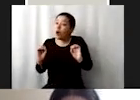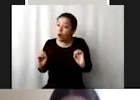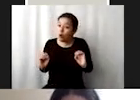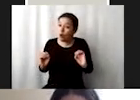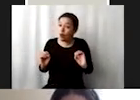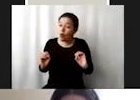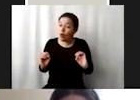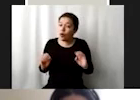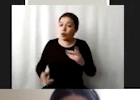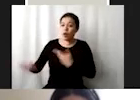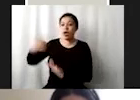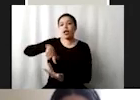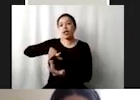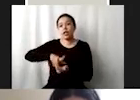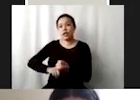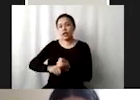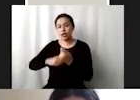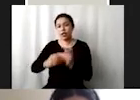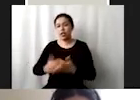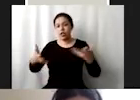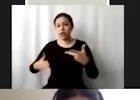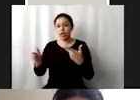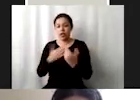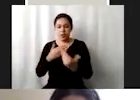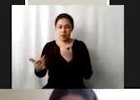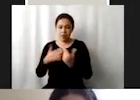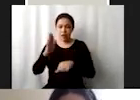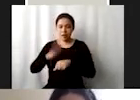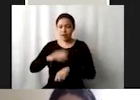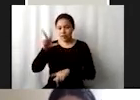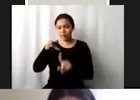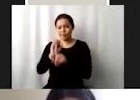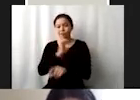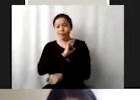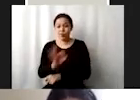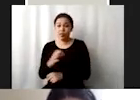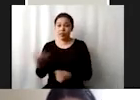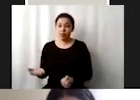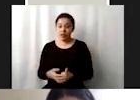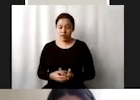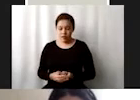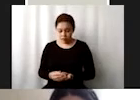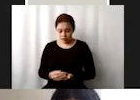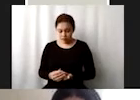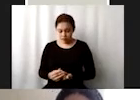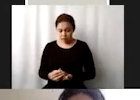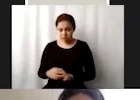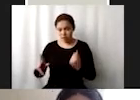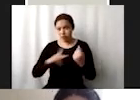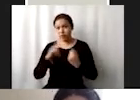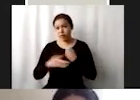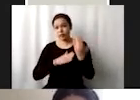contenido para ampliarlas y actualizarlas y hacerlas más realistas sin embargo a esto no accedieron los países porque significa